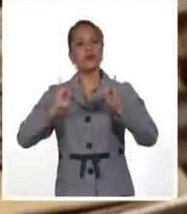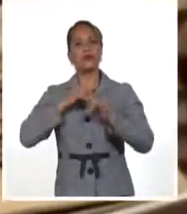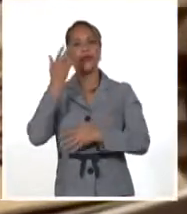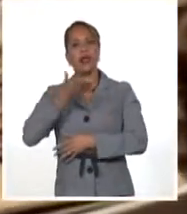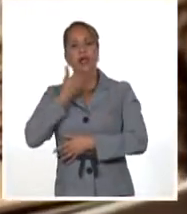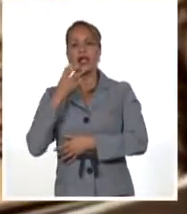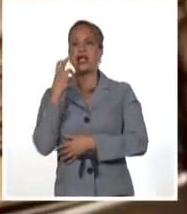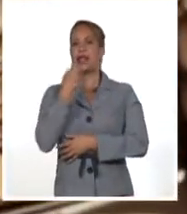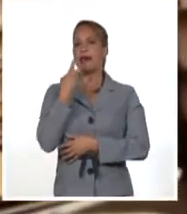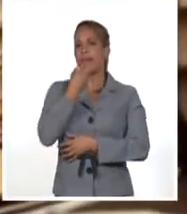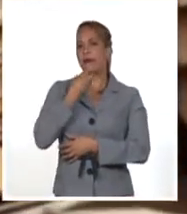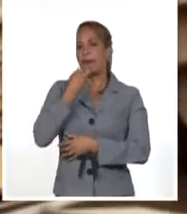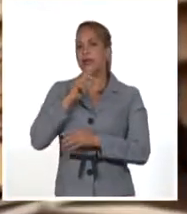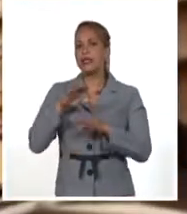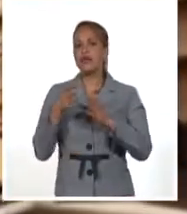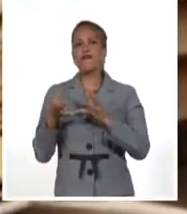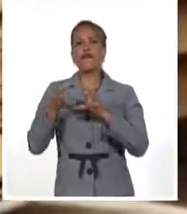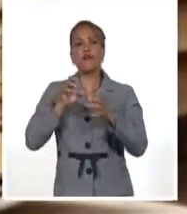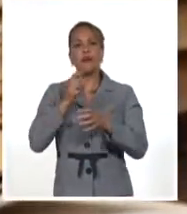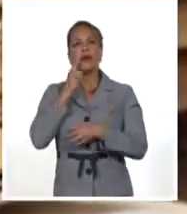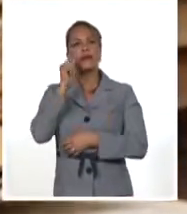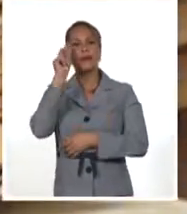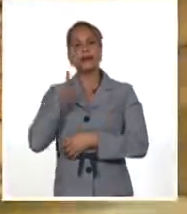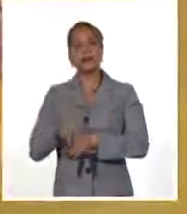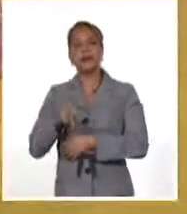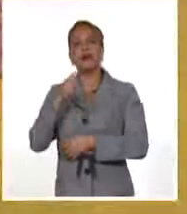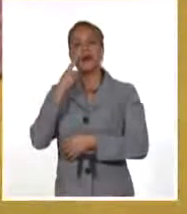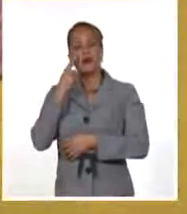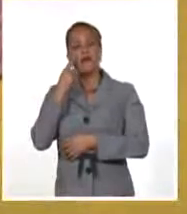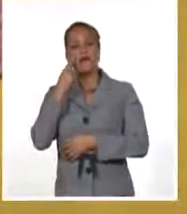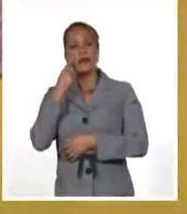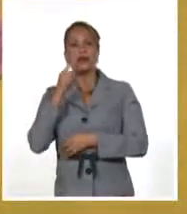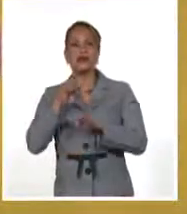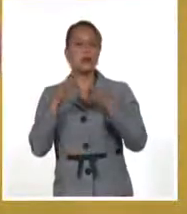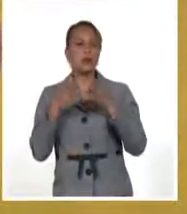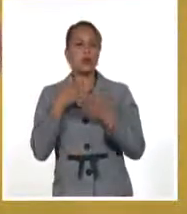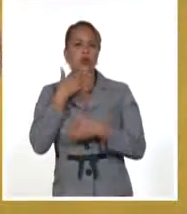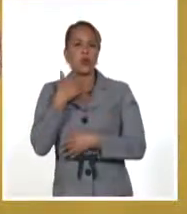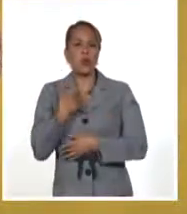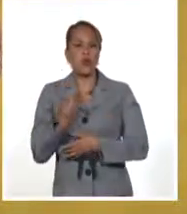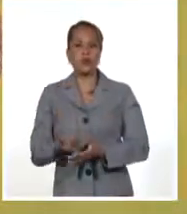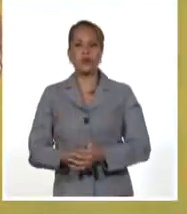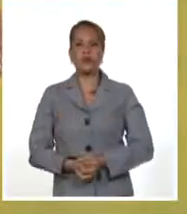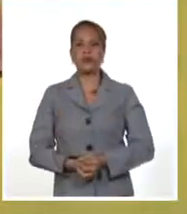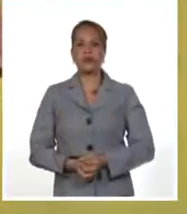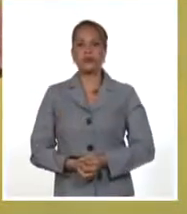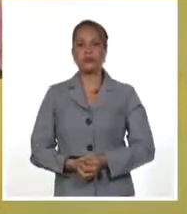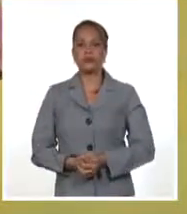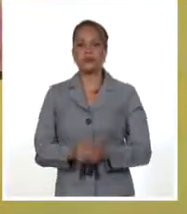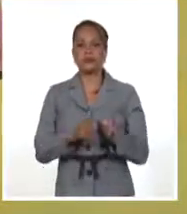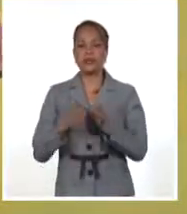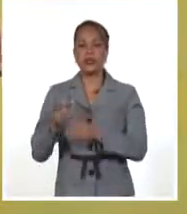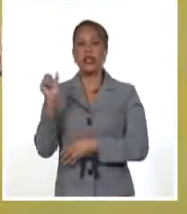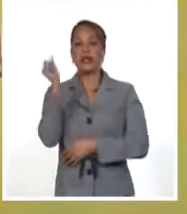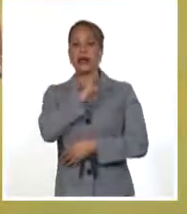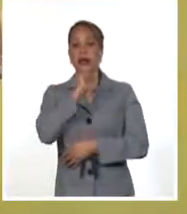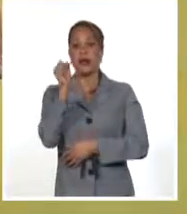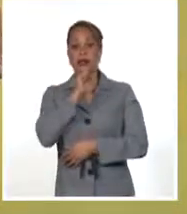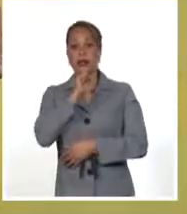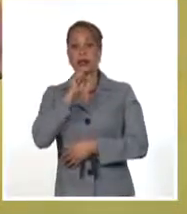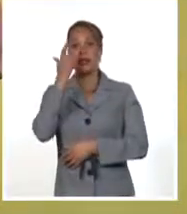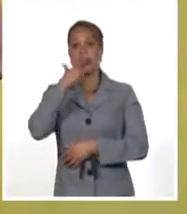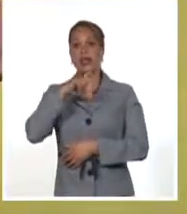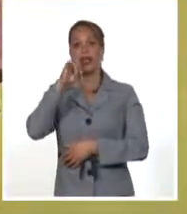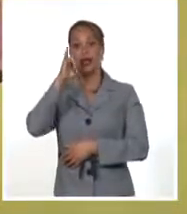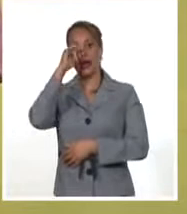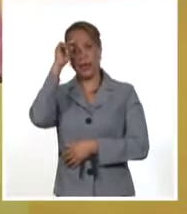forma en que las personas ven su lugar en el mundo. El cantautor cubano Lain Morales tendió en la